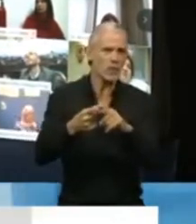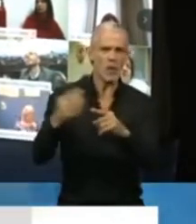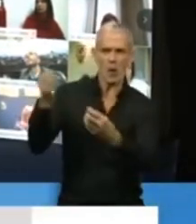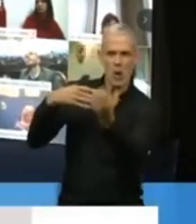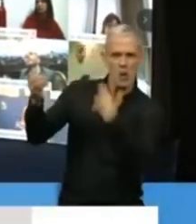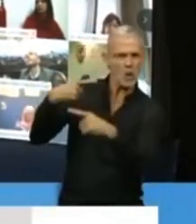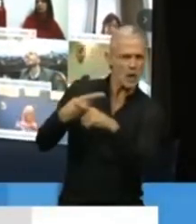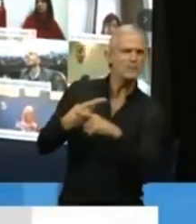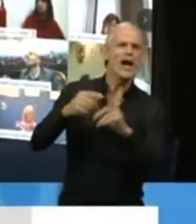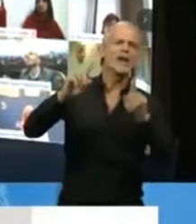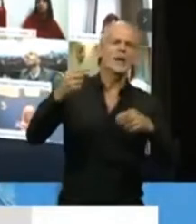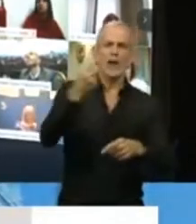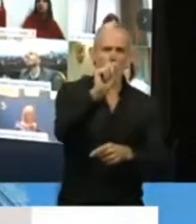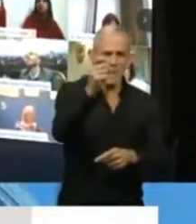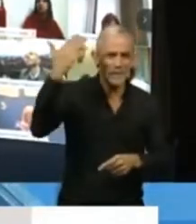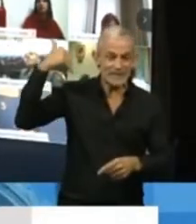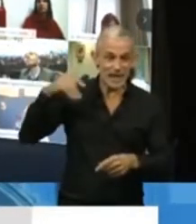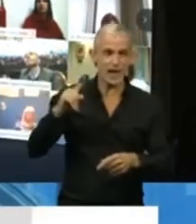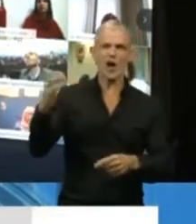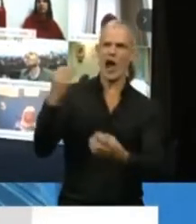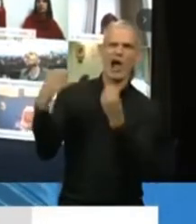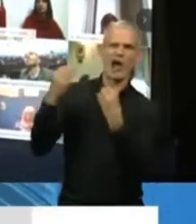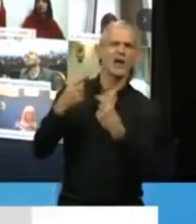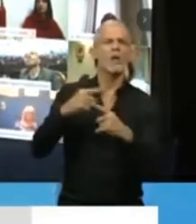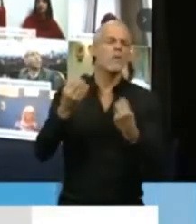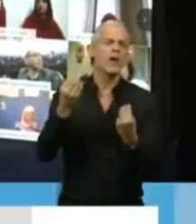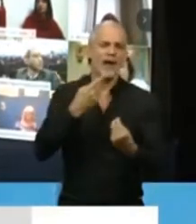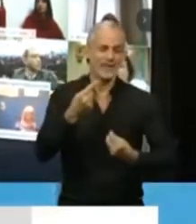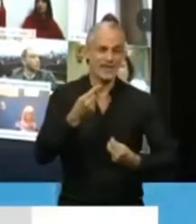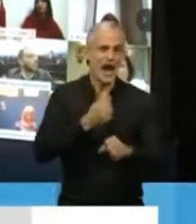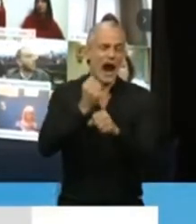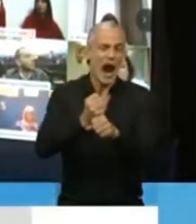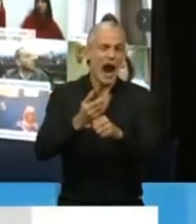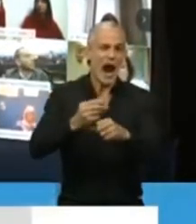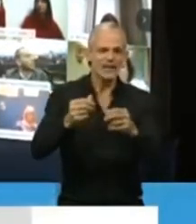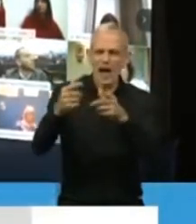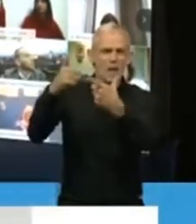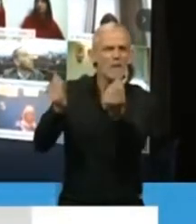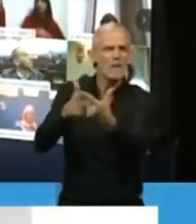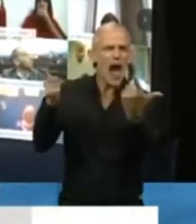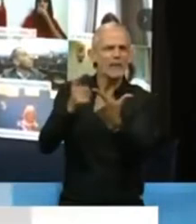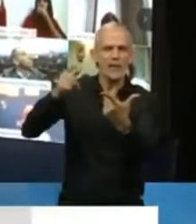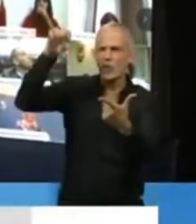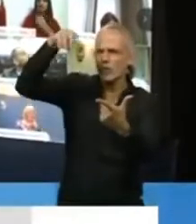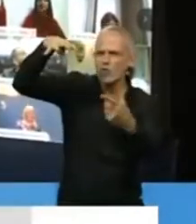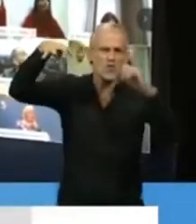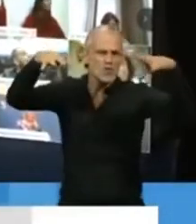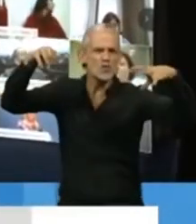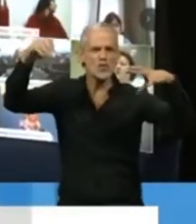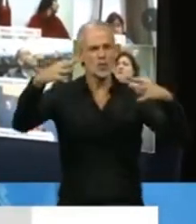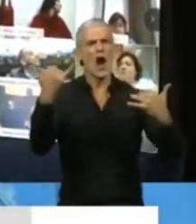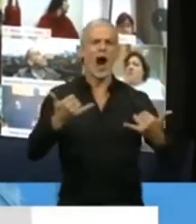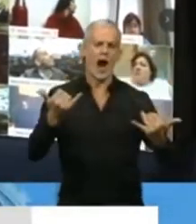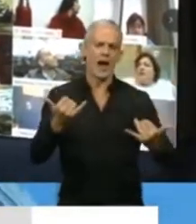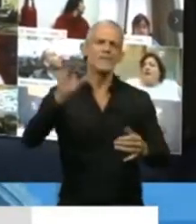que hace solo un mes atrás nos criticaban porque decían que hasta los derechos estaban iluminados. Se sabe lo que está